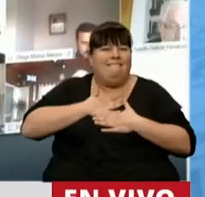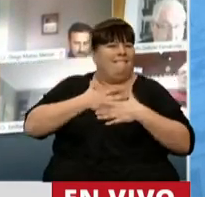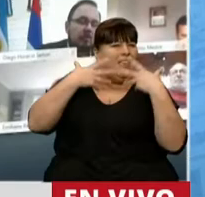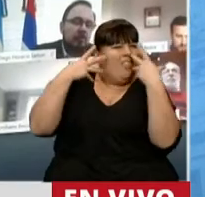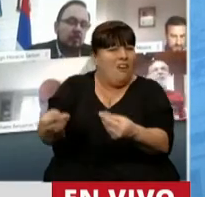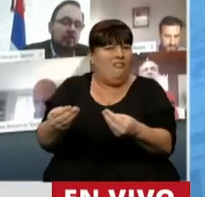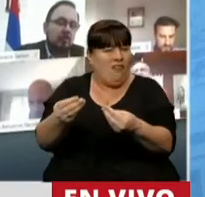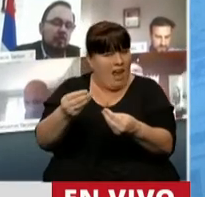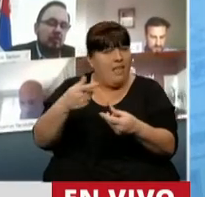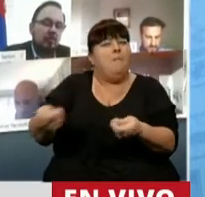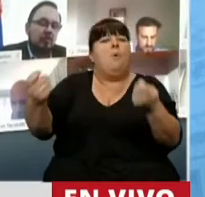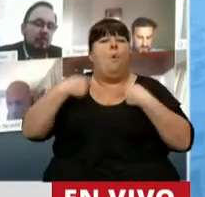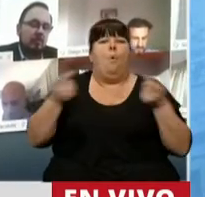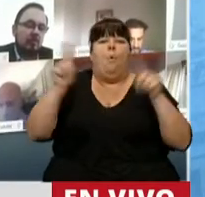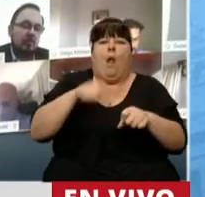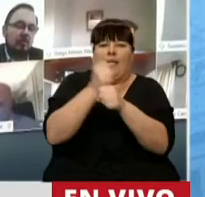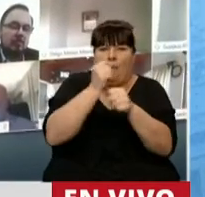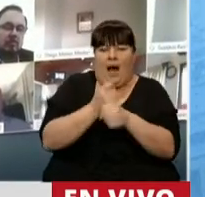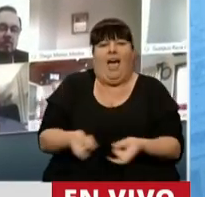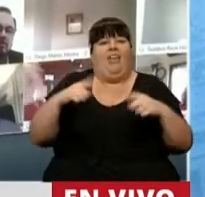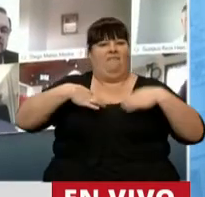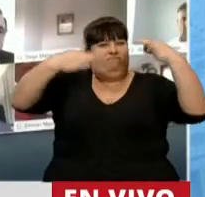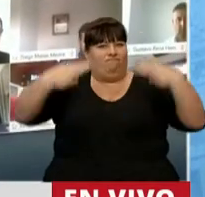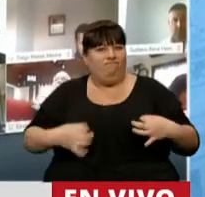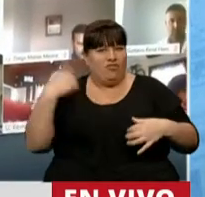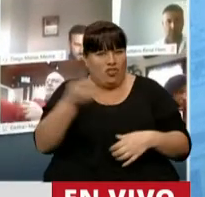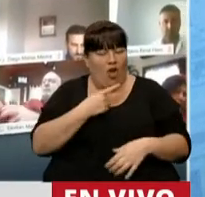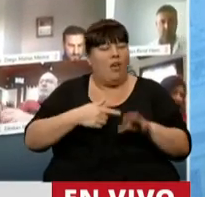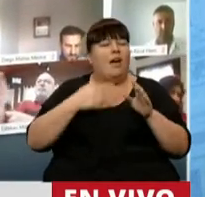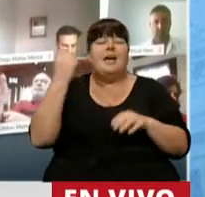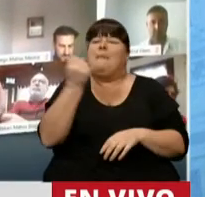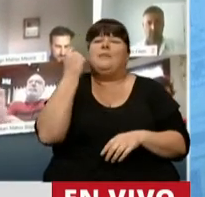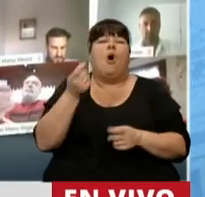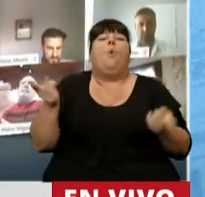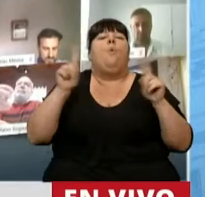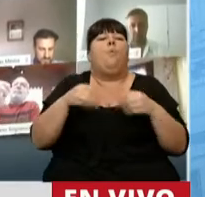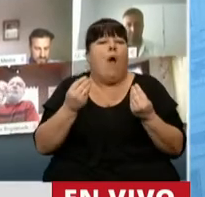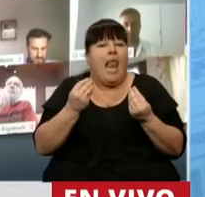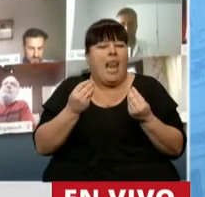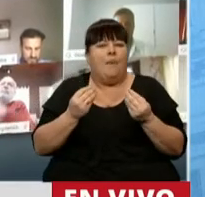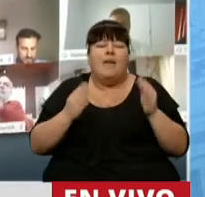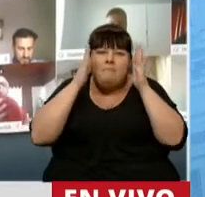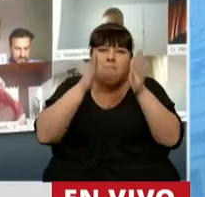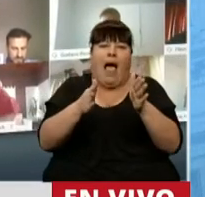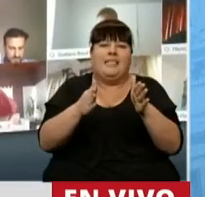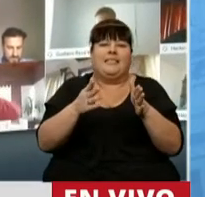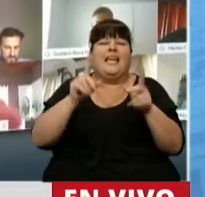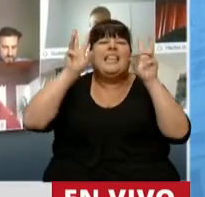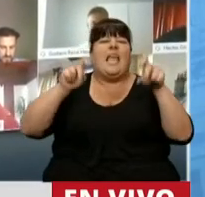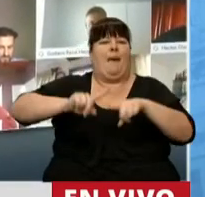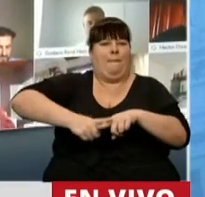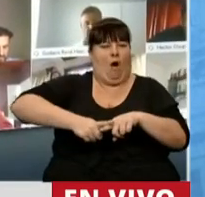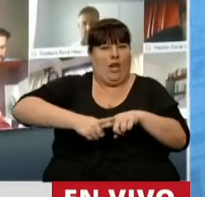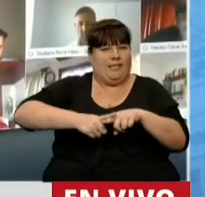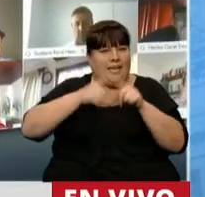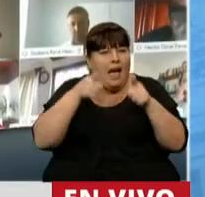defendemos, nos devolvió el trabajo, nos devolvió la dignidad, y fundamentalmente volvió a poner en centro la política